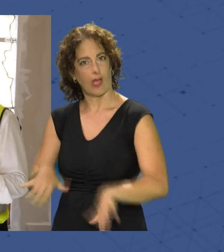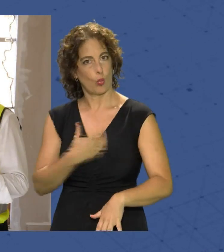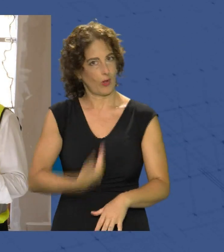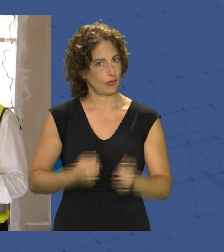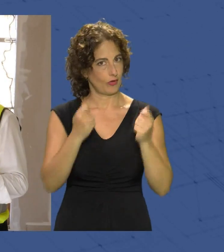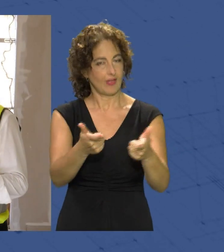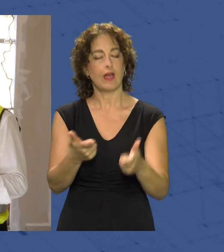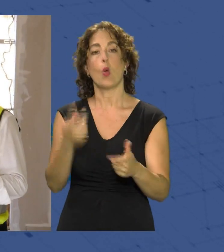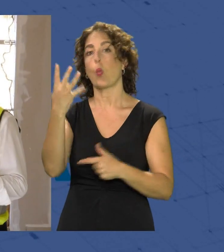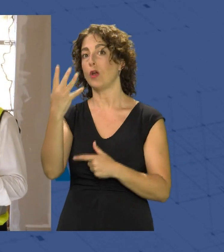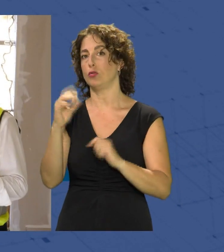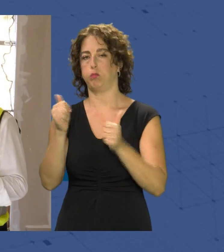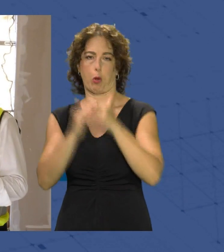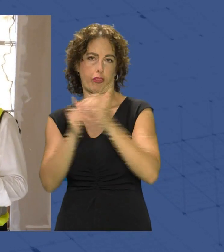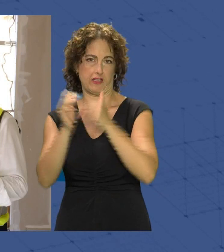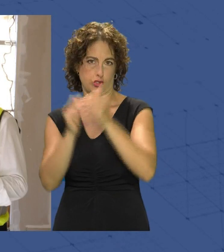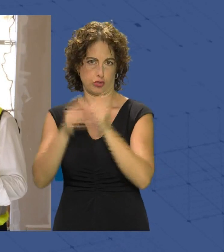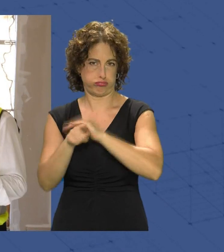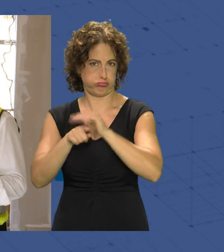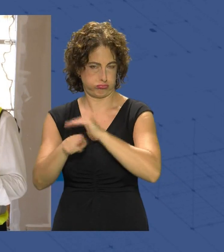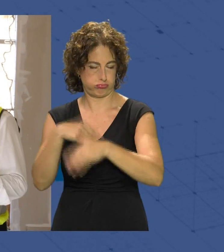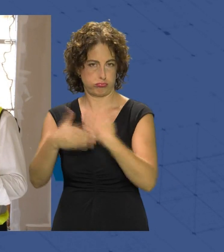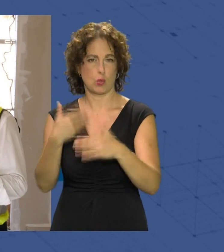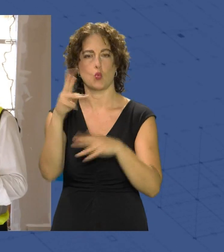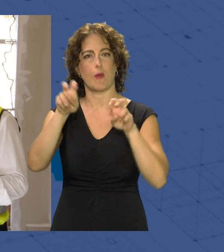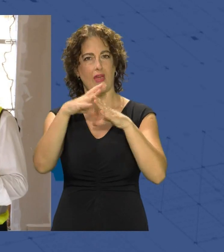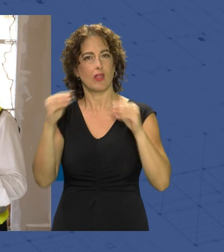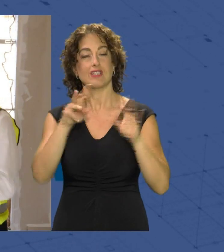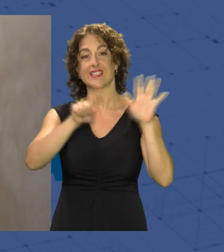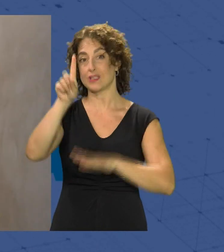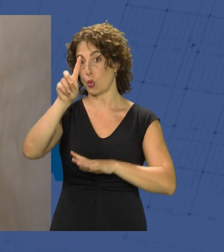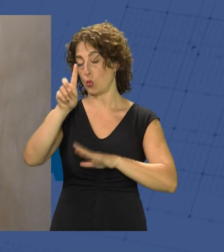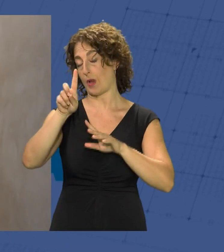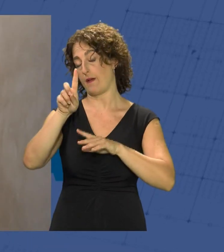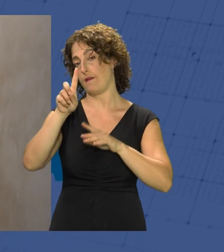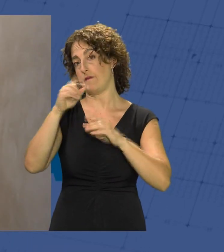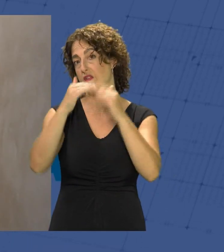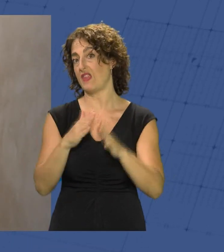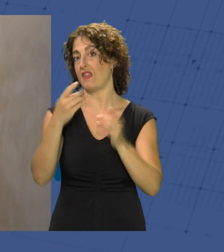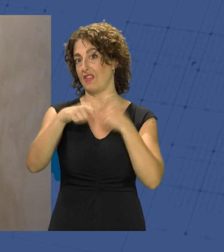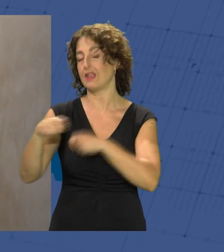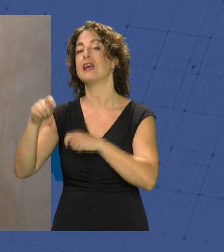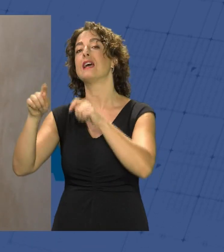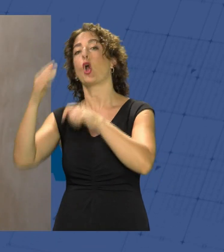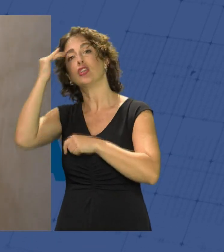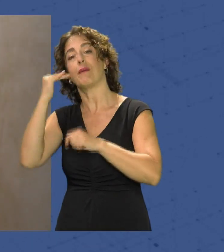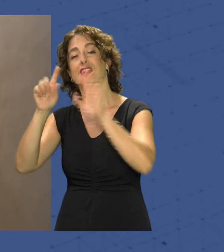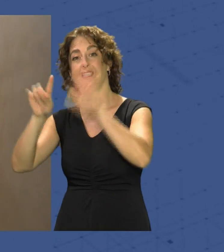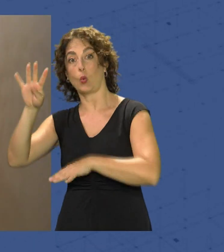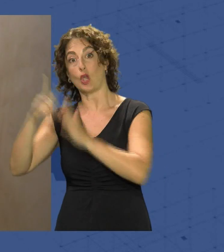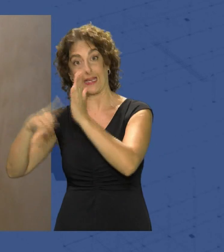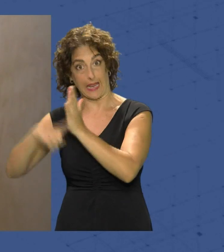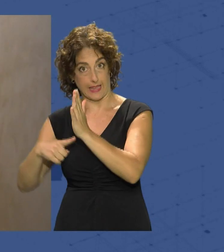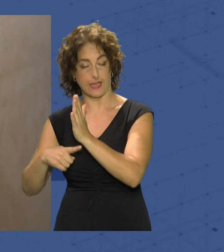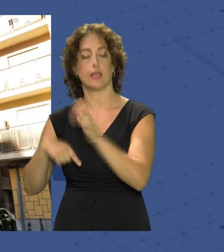están en pleno proceso de ejecución, incluida esta en Nueva Andalucía, con 61 viviendas en venta, en Costa Cabana 64 viviendas en alquiler y en el